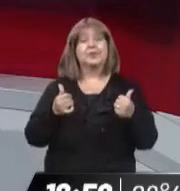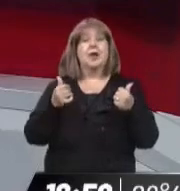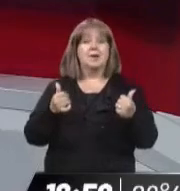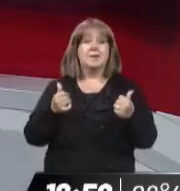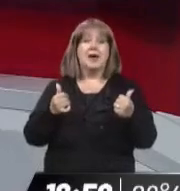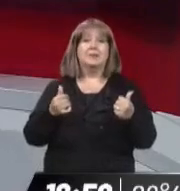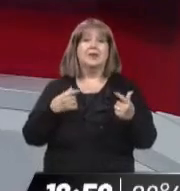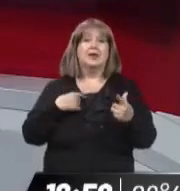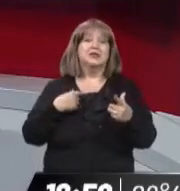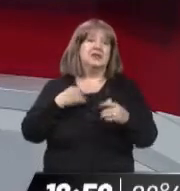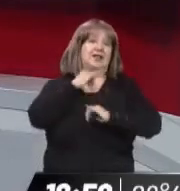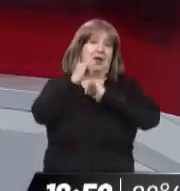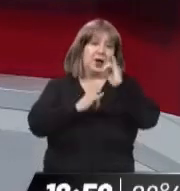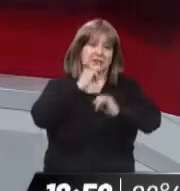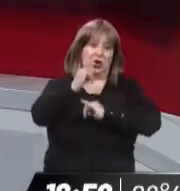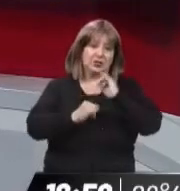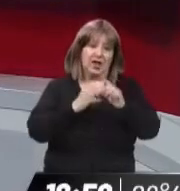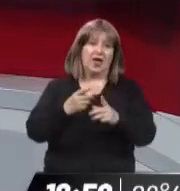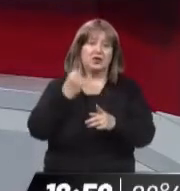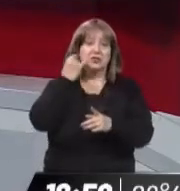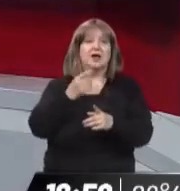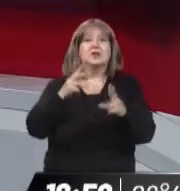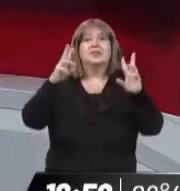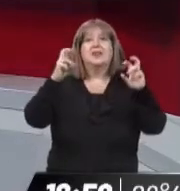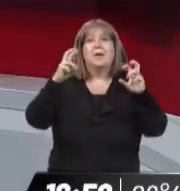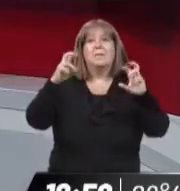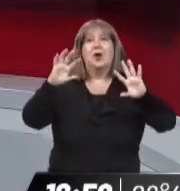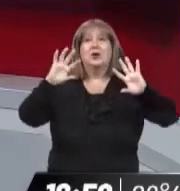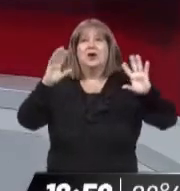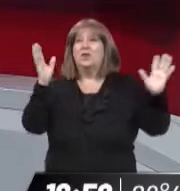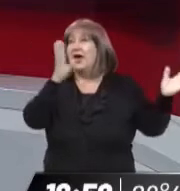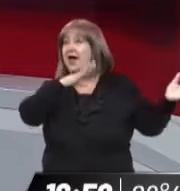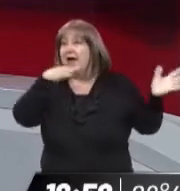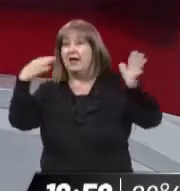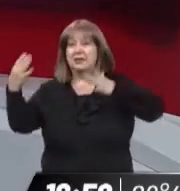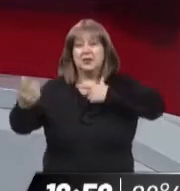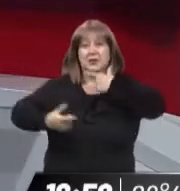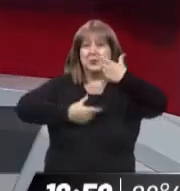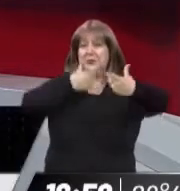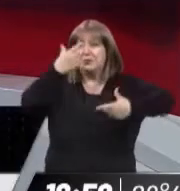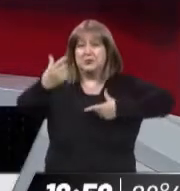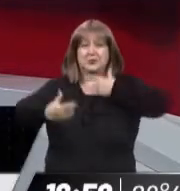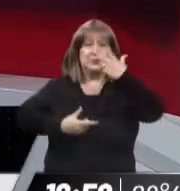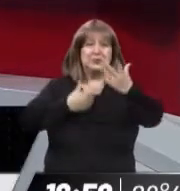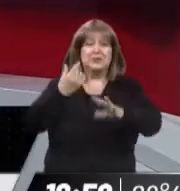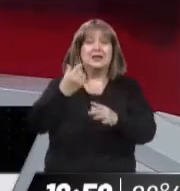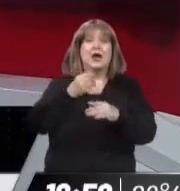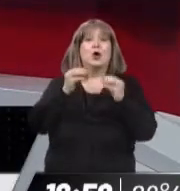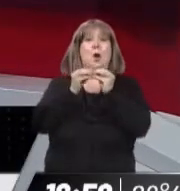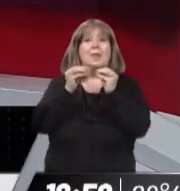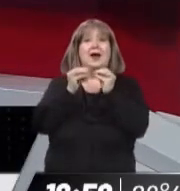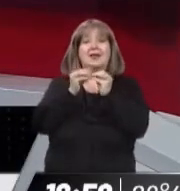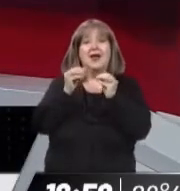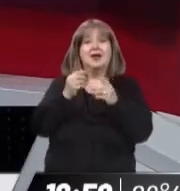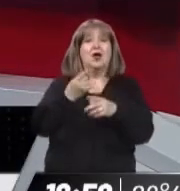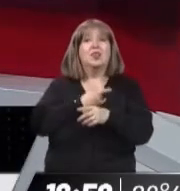Si te acabas de sumar, ya te hemos contado los estragos que va dejando el sonda a lo largo de la jornada. Nuestro compañero Julián Chávez recién nos mostraba terribles incendios en